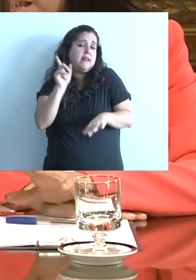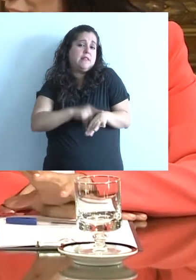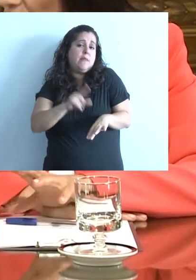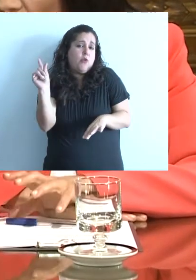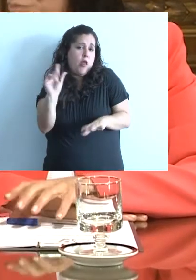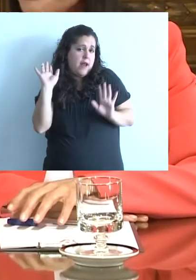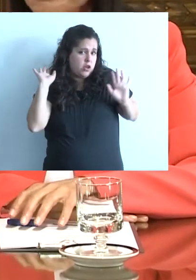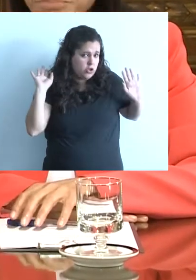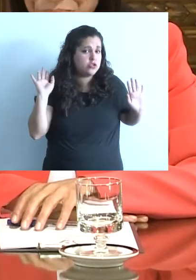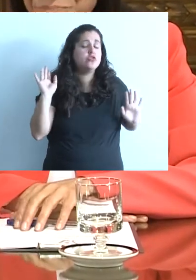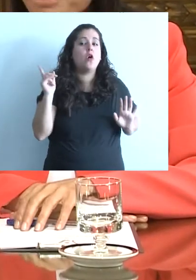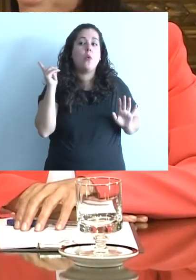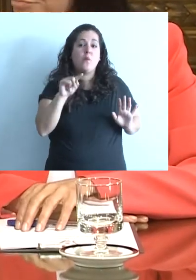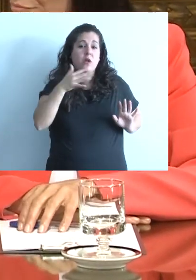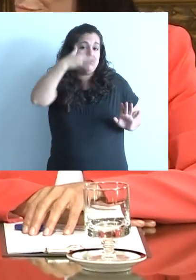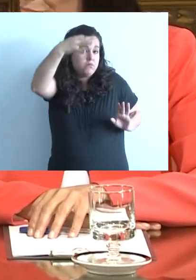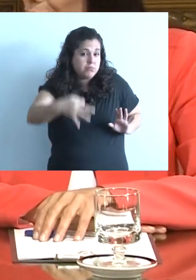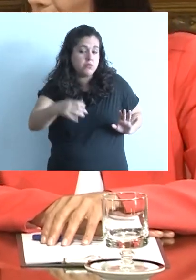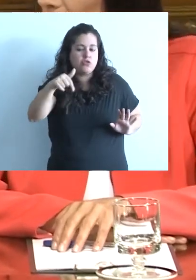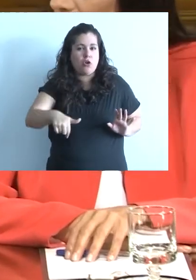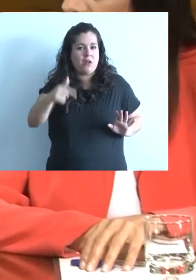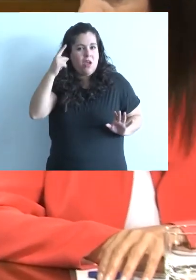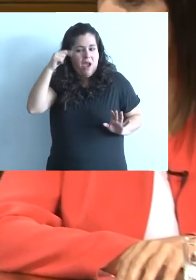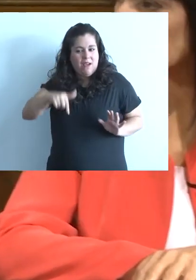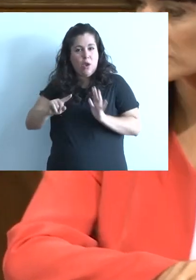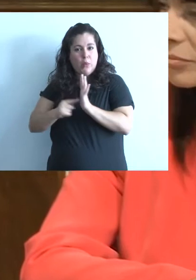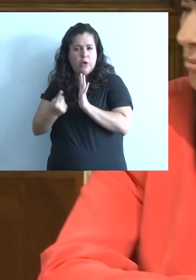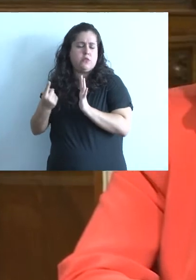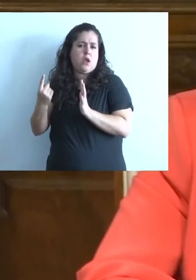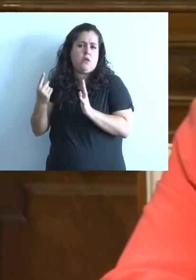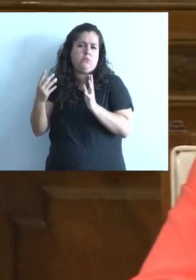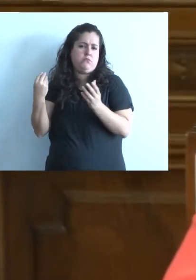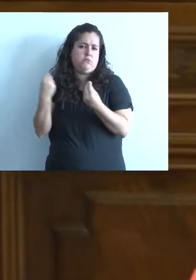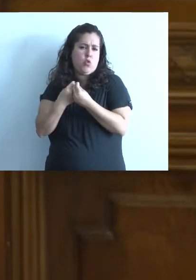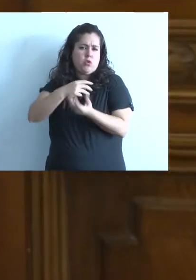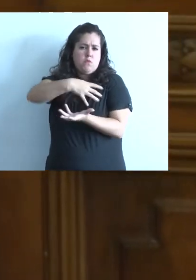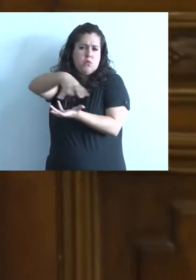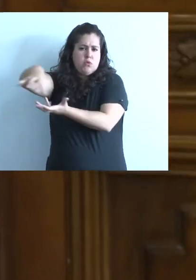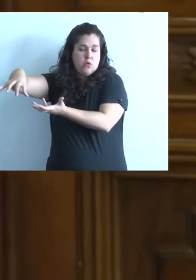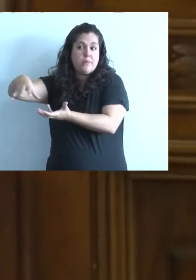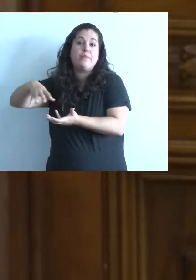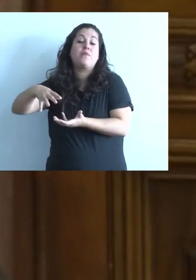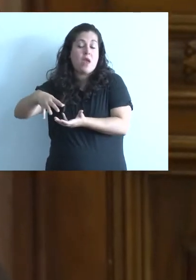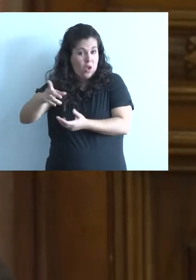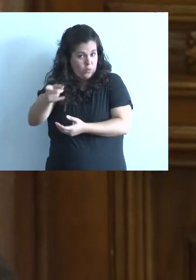porque, en definitiva... De alquileres temporarios. Exacto. Aquí, yo creo, como en definitiva, en Buenos Aires hay muchos. Hay muchos.